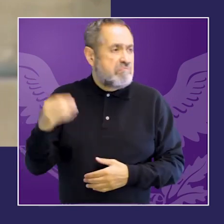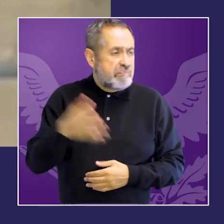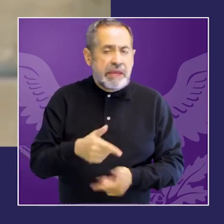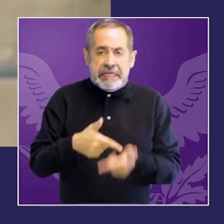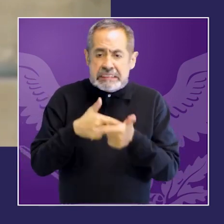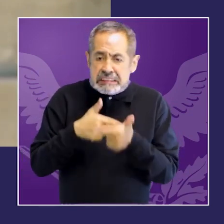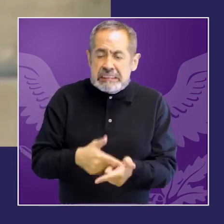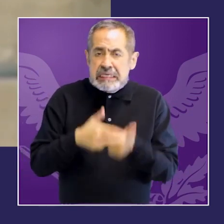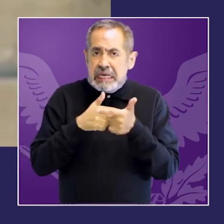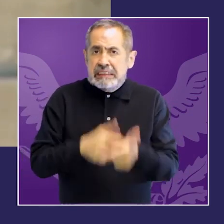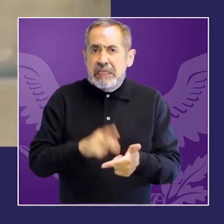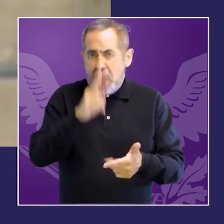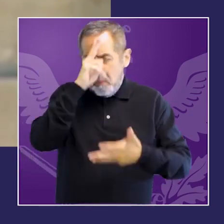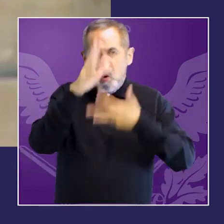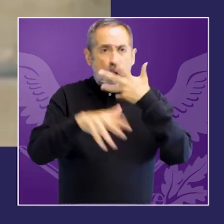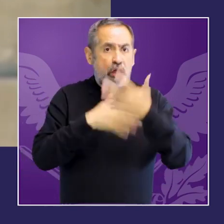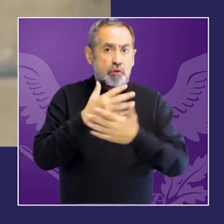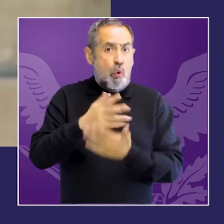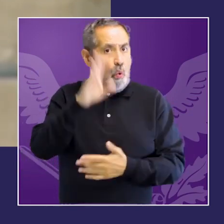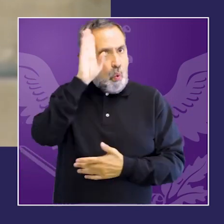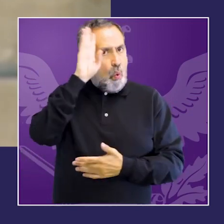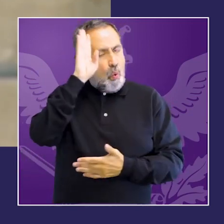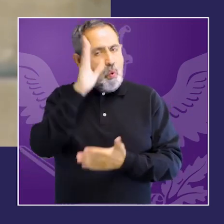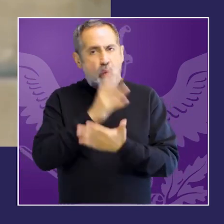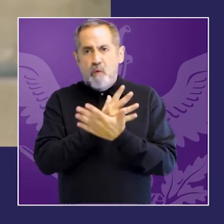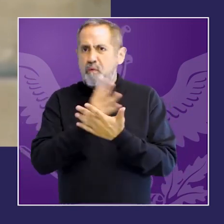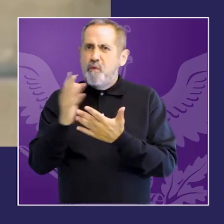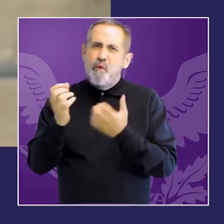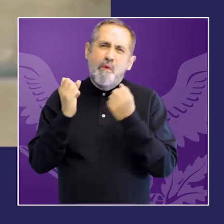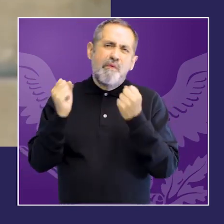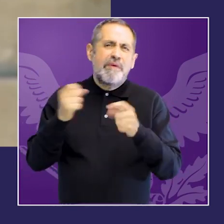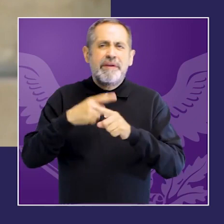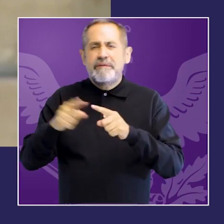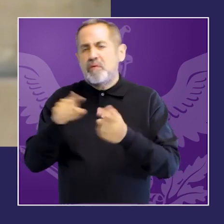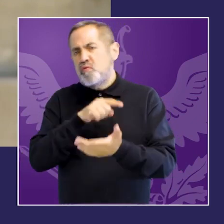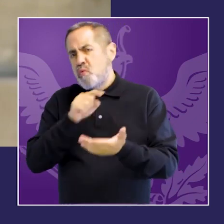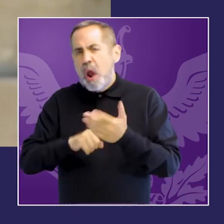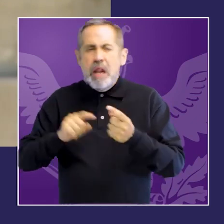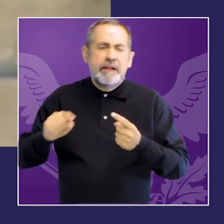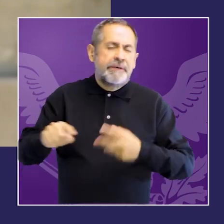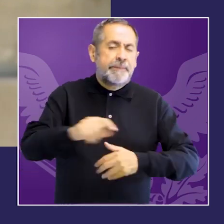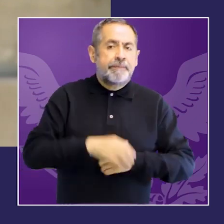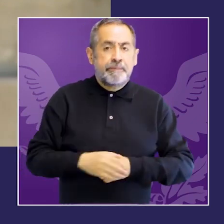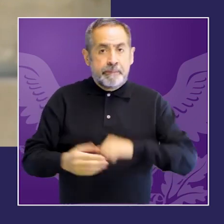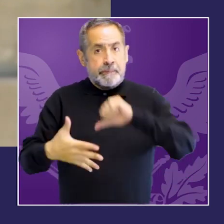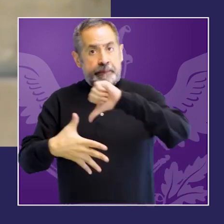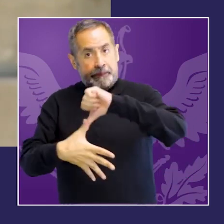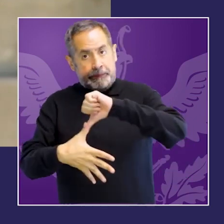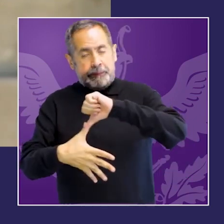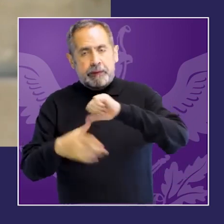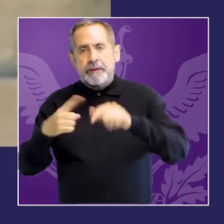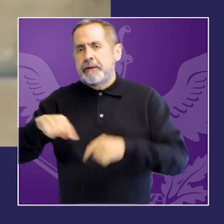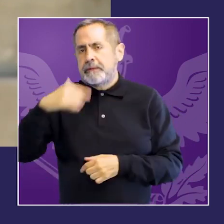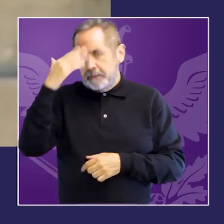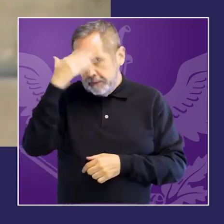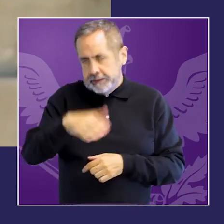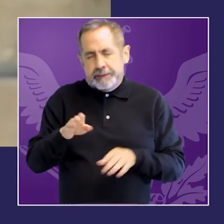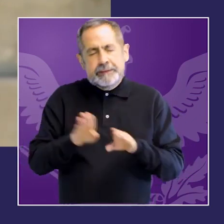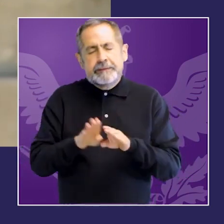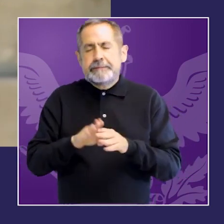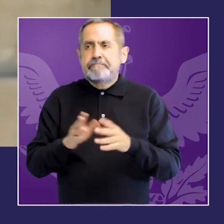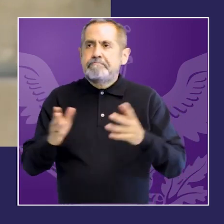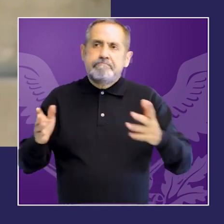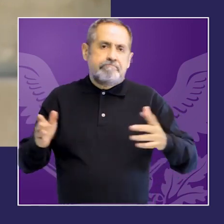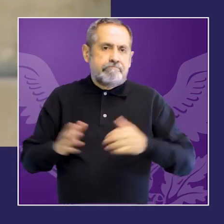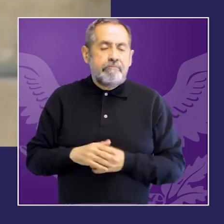de seguimiento de las convenciones de Blendo Pará, América Latina avanzó de manera indiscutible en la sanción de leyes, aún en las leyes